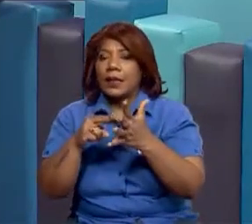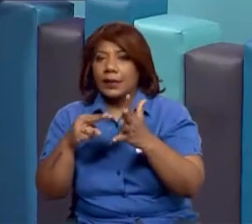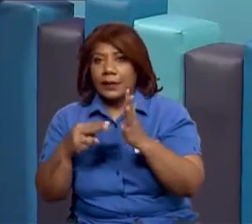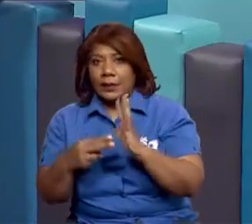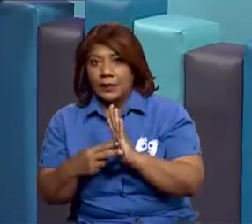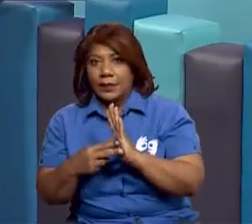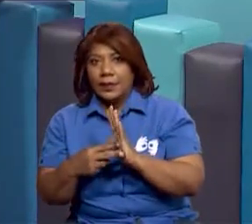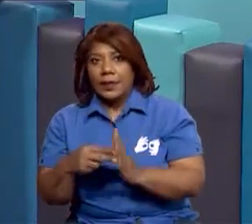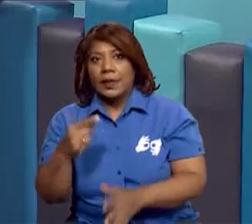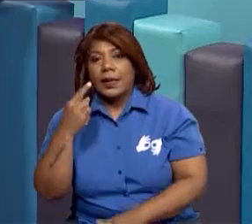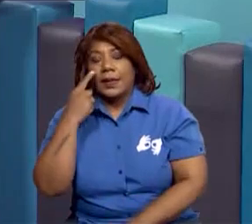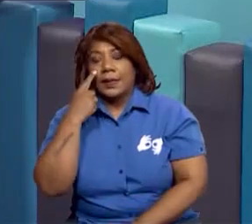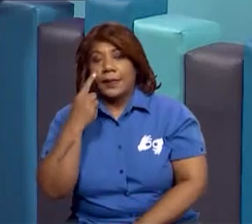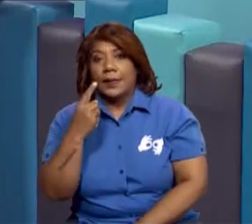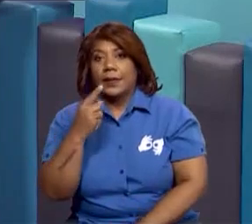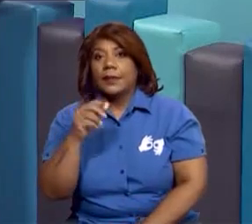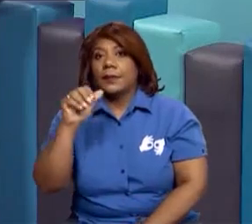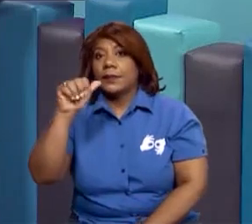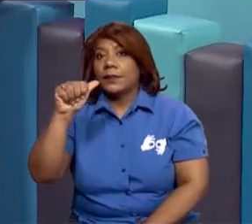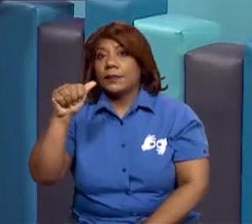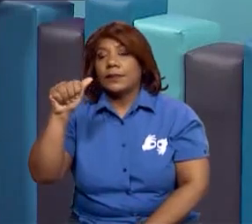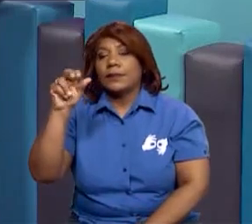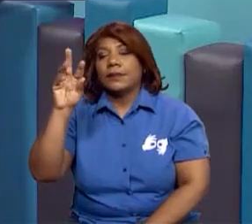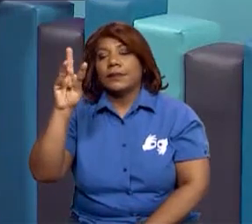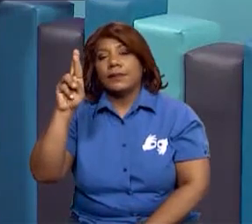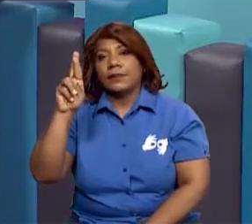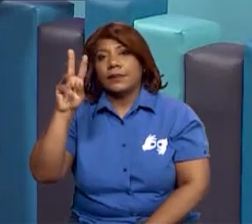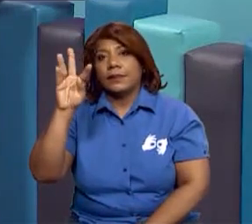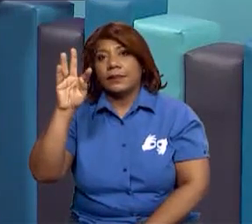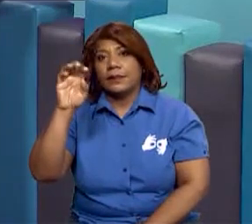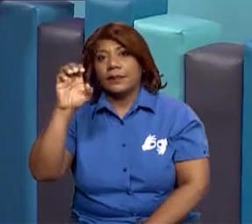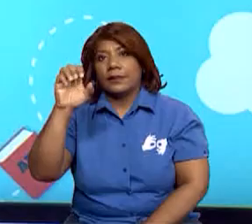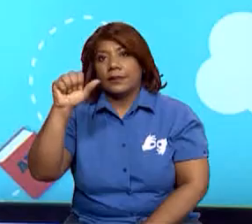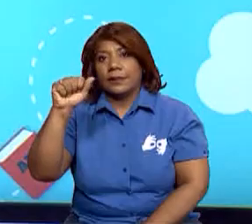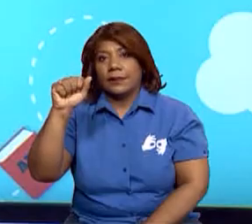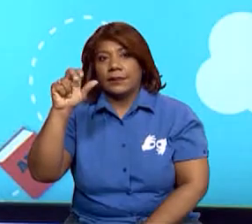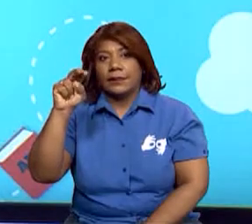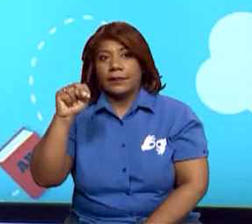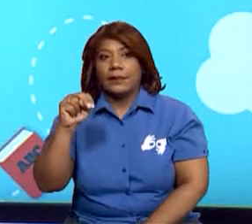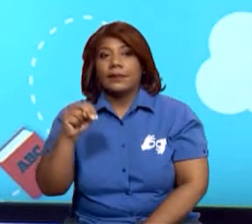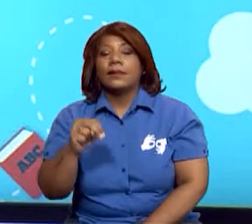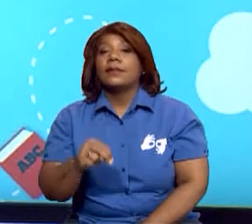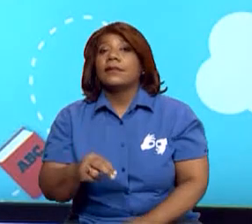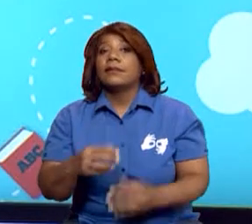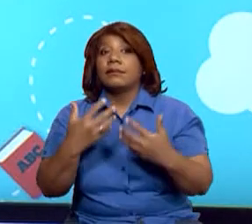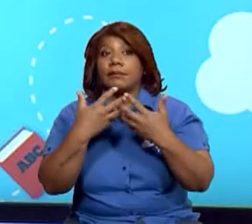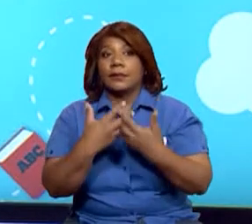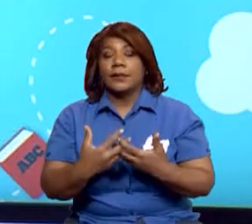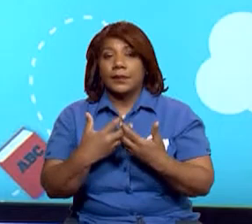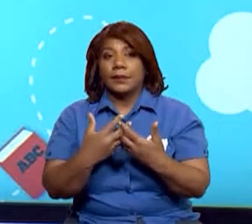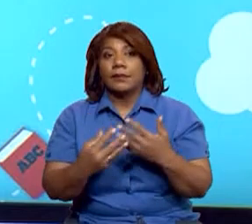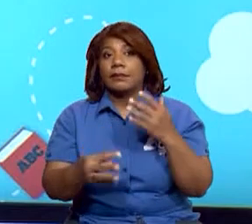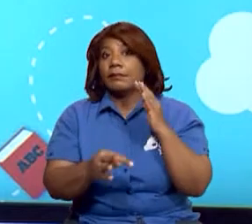ejemplo, aquí tenemos artesanal, mercado, industrial, técnico,